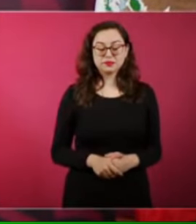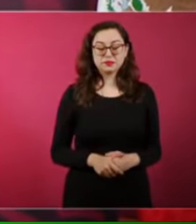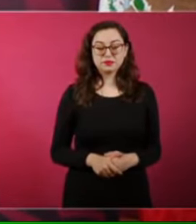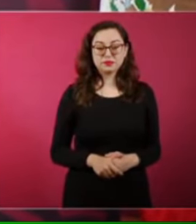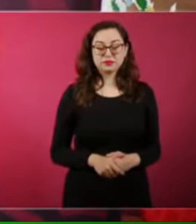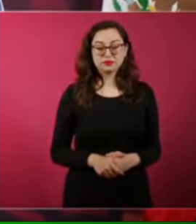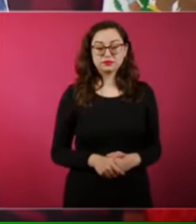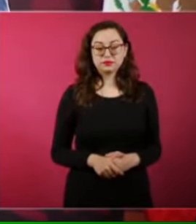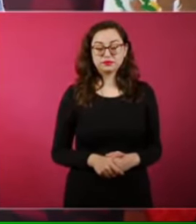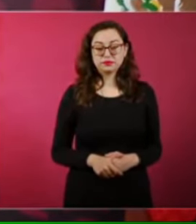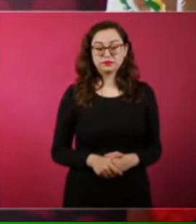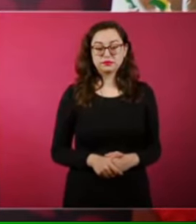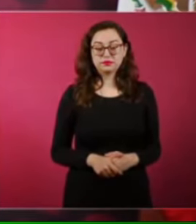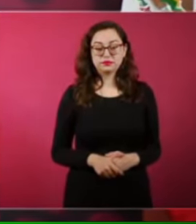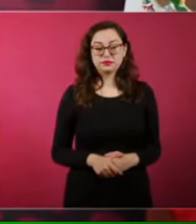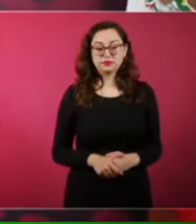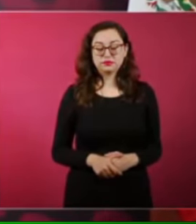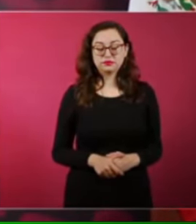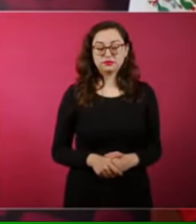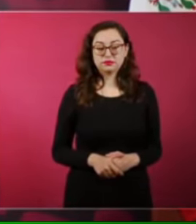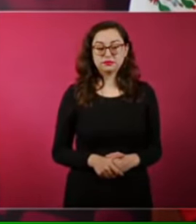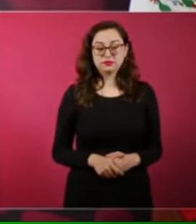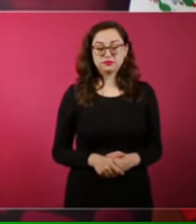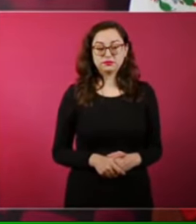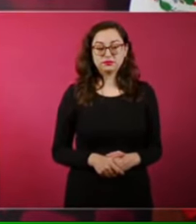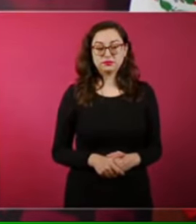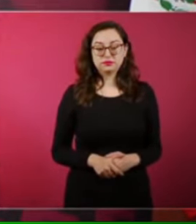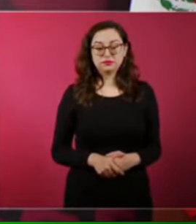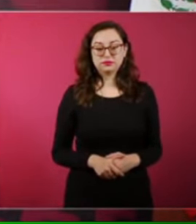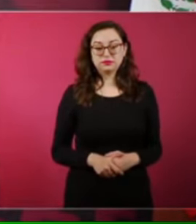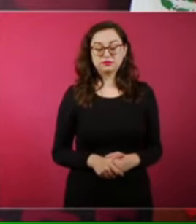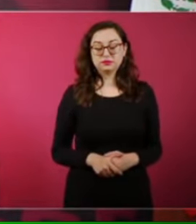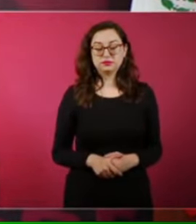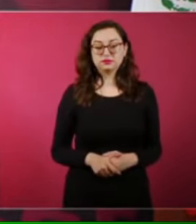no hay nadie que pueda decir